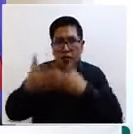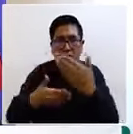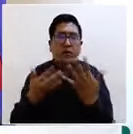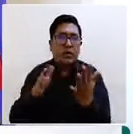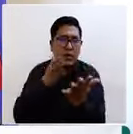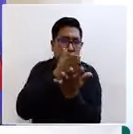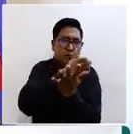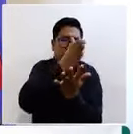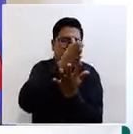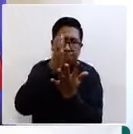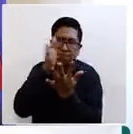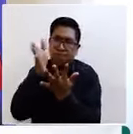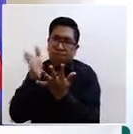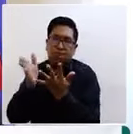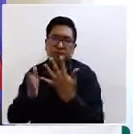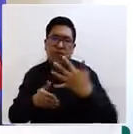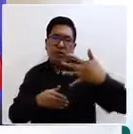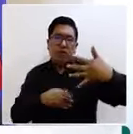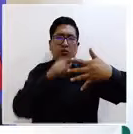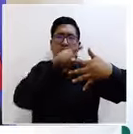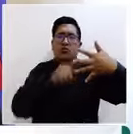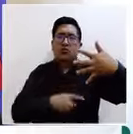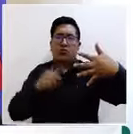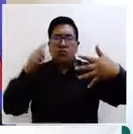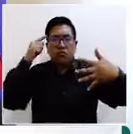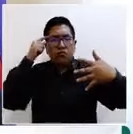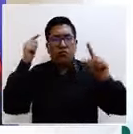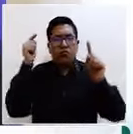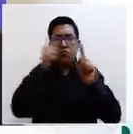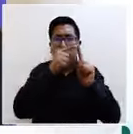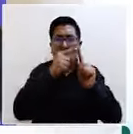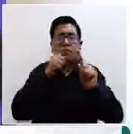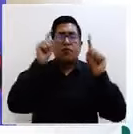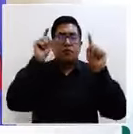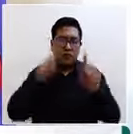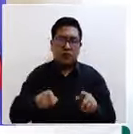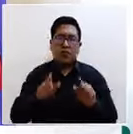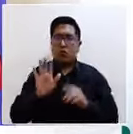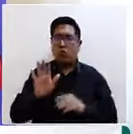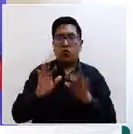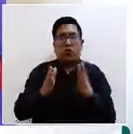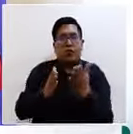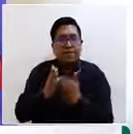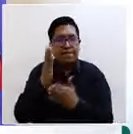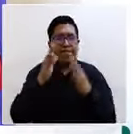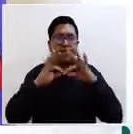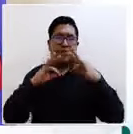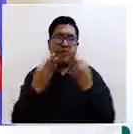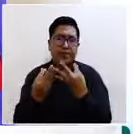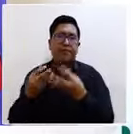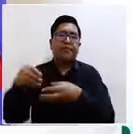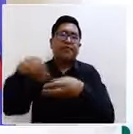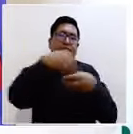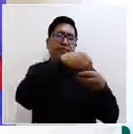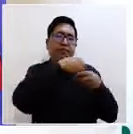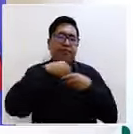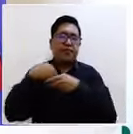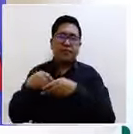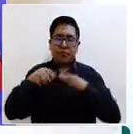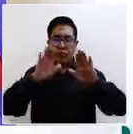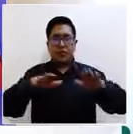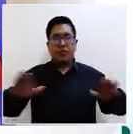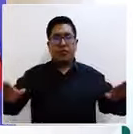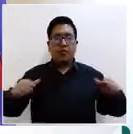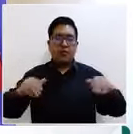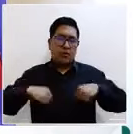intervención justamente destinadas a la restitución del derecho a la familia de las niñas, niños y adolescentes. Y entre estas